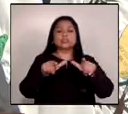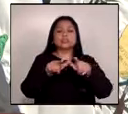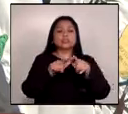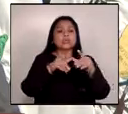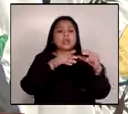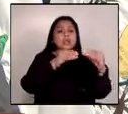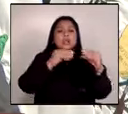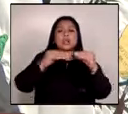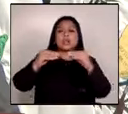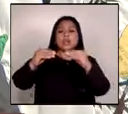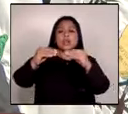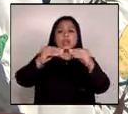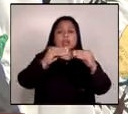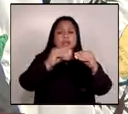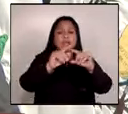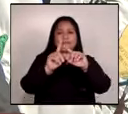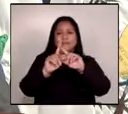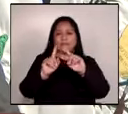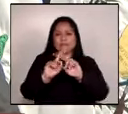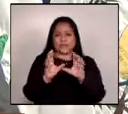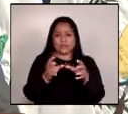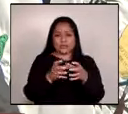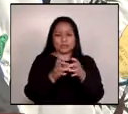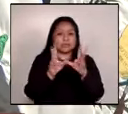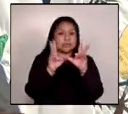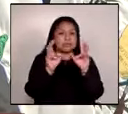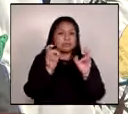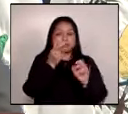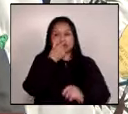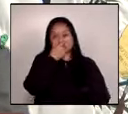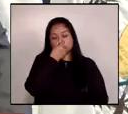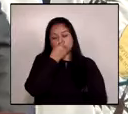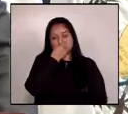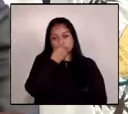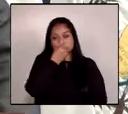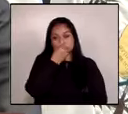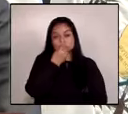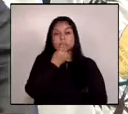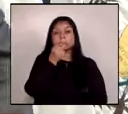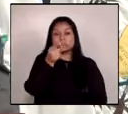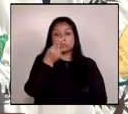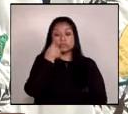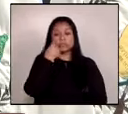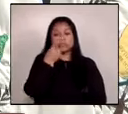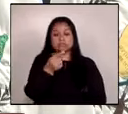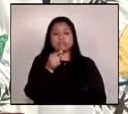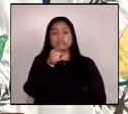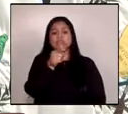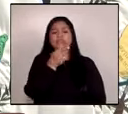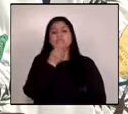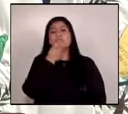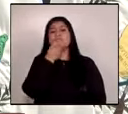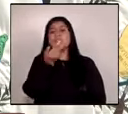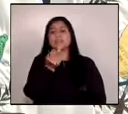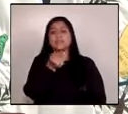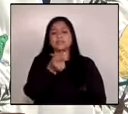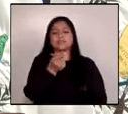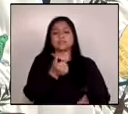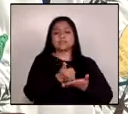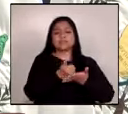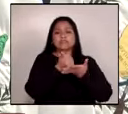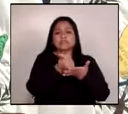multisectorial en materia de corrupción. Y van a ser quienes van a facilitar los